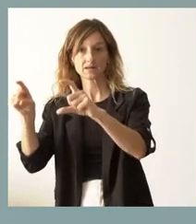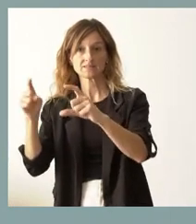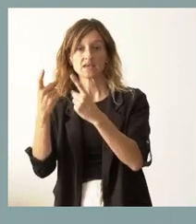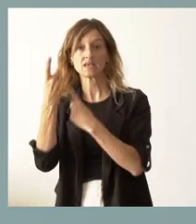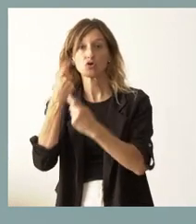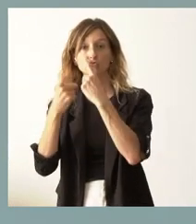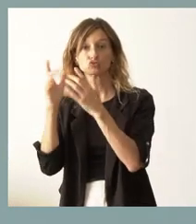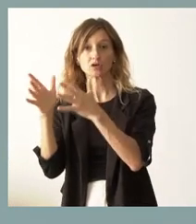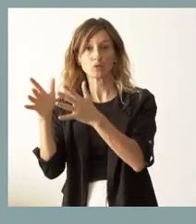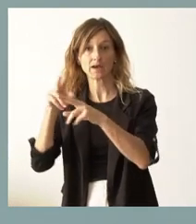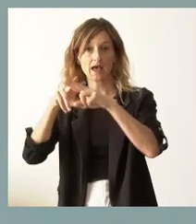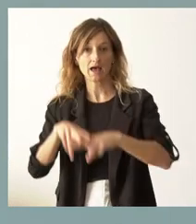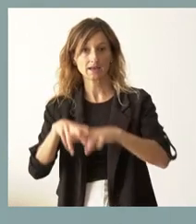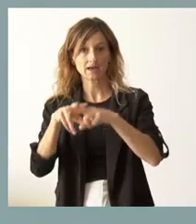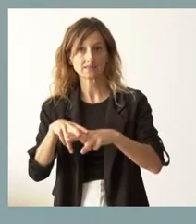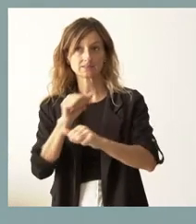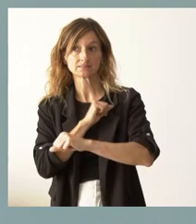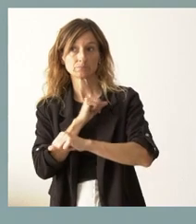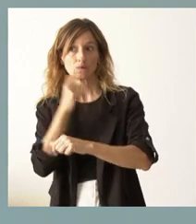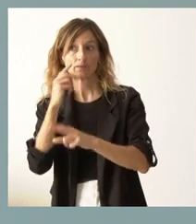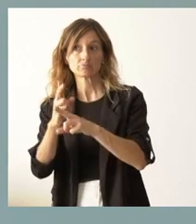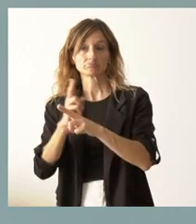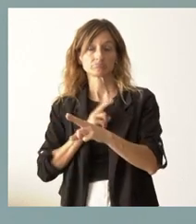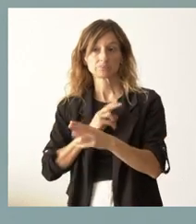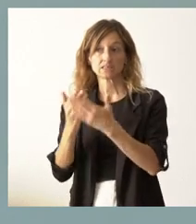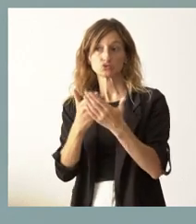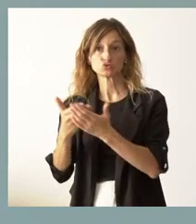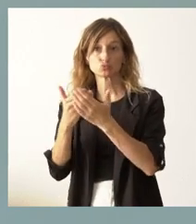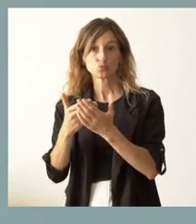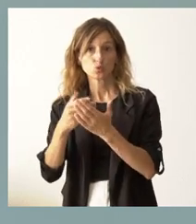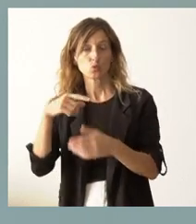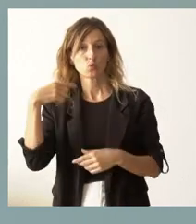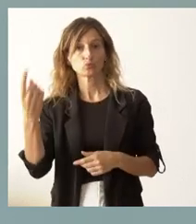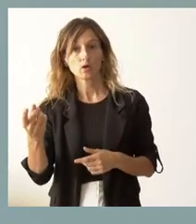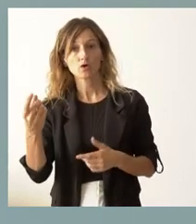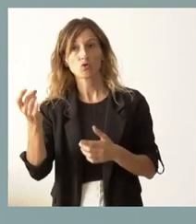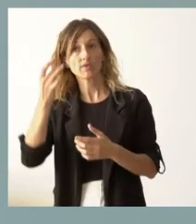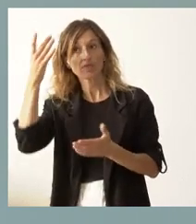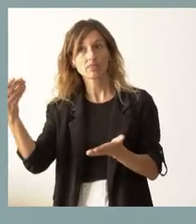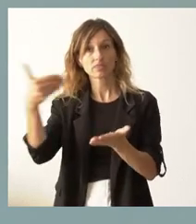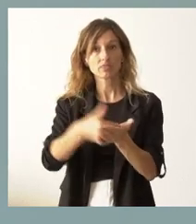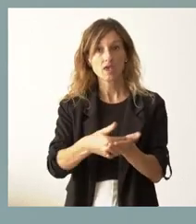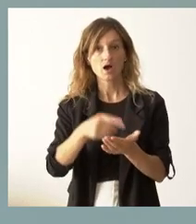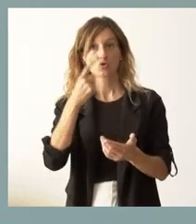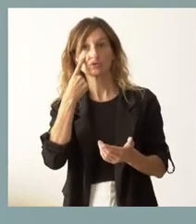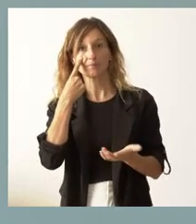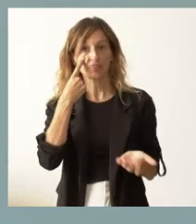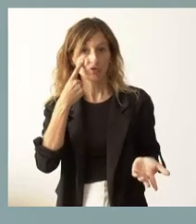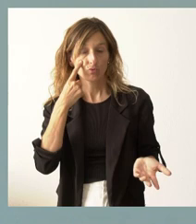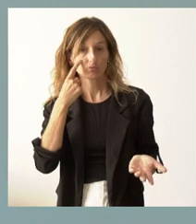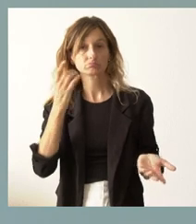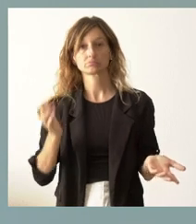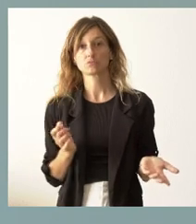para ese análisis. Esperamos si de ese estudio se deriva alguna sugerencia, alguna observación, alguna